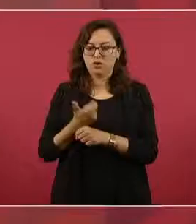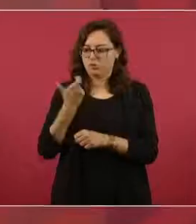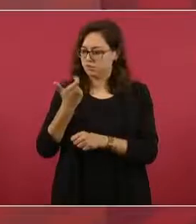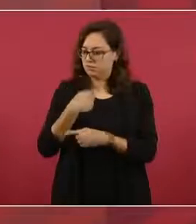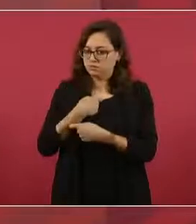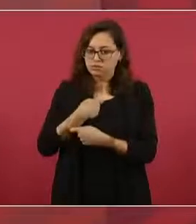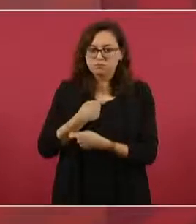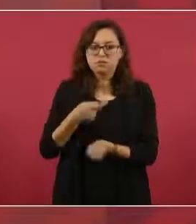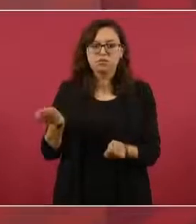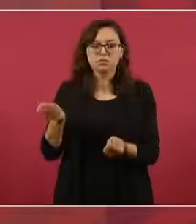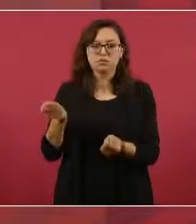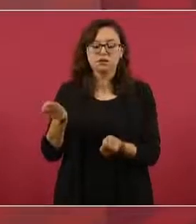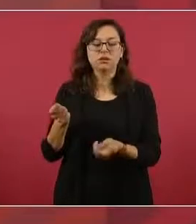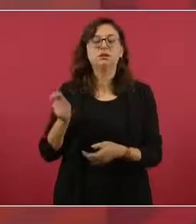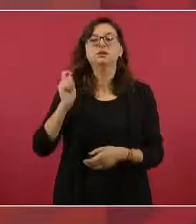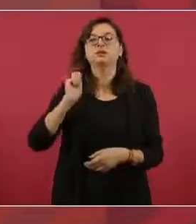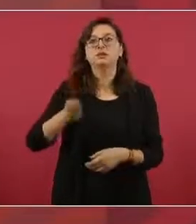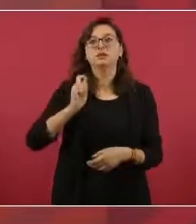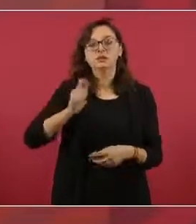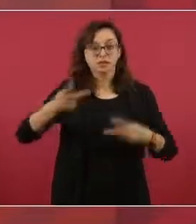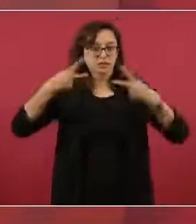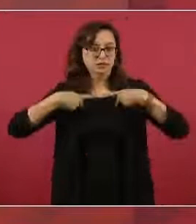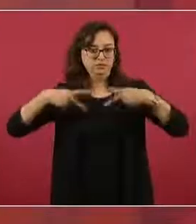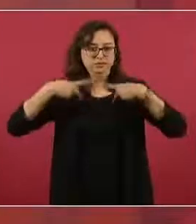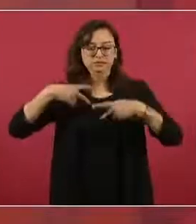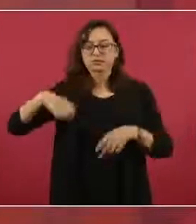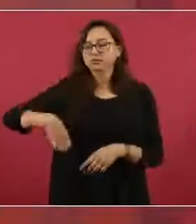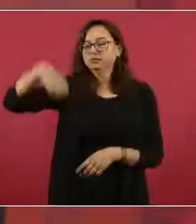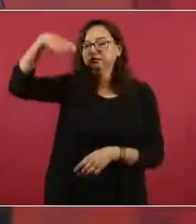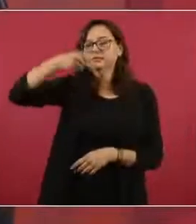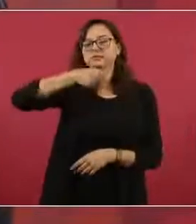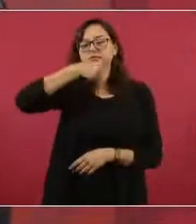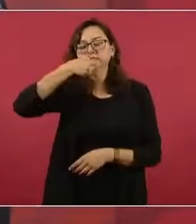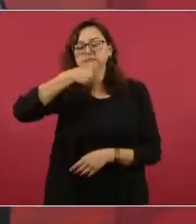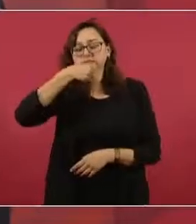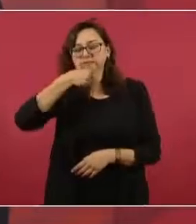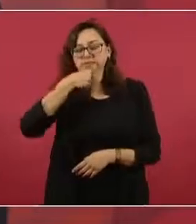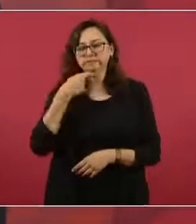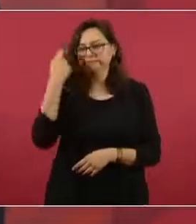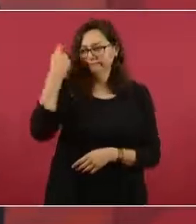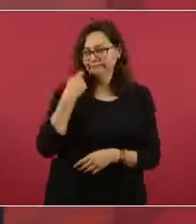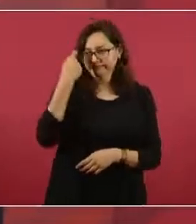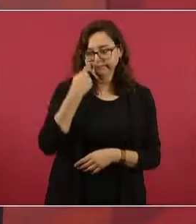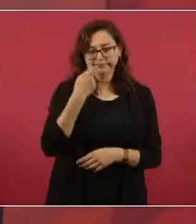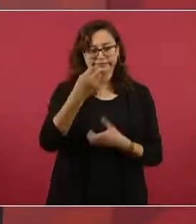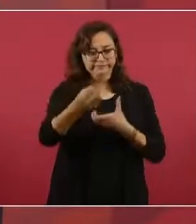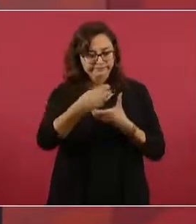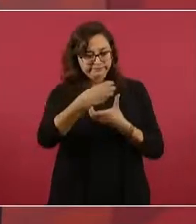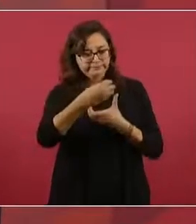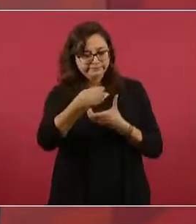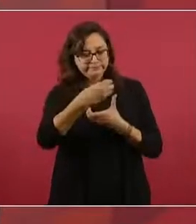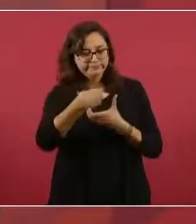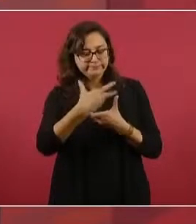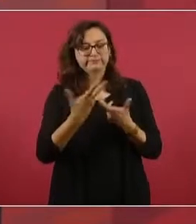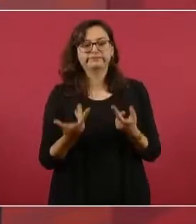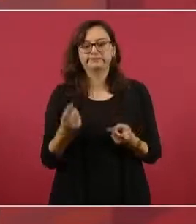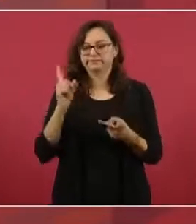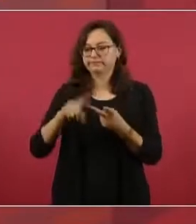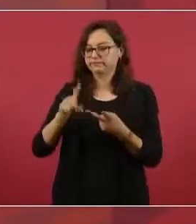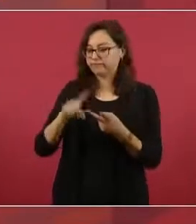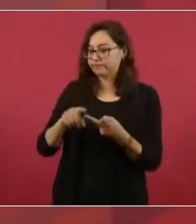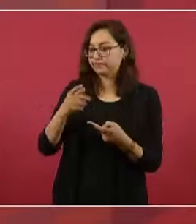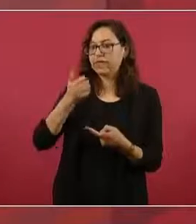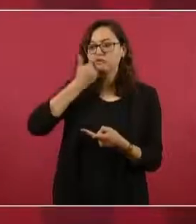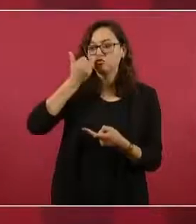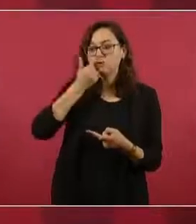el adulto mayor cobre ahí, que el que tiene la